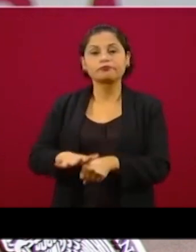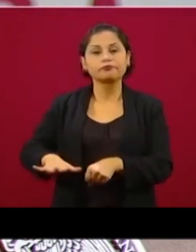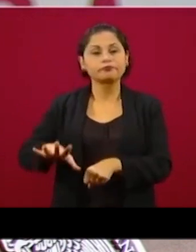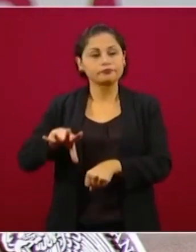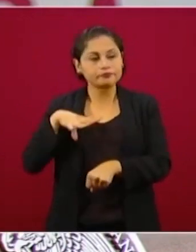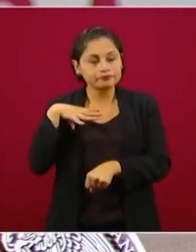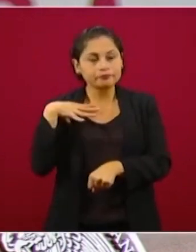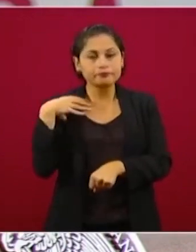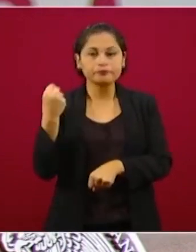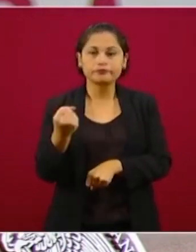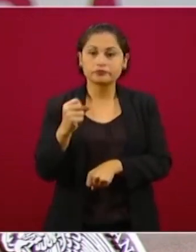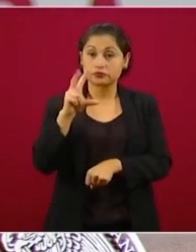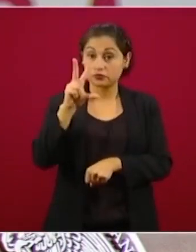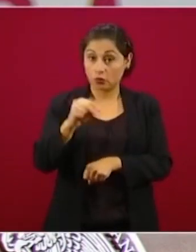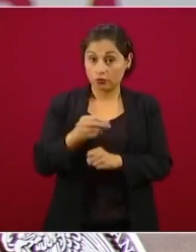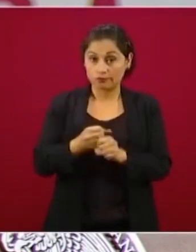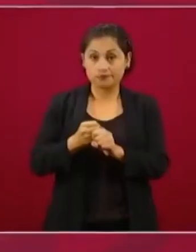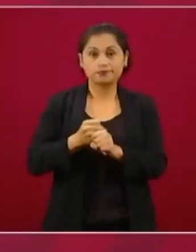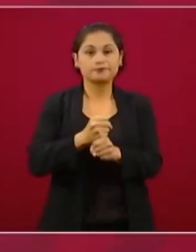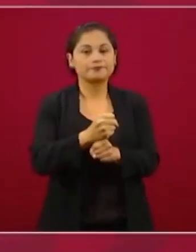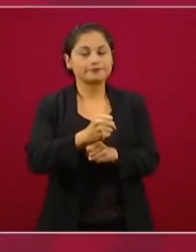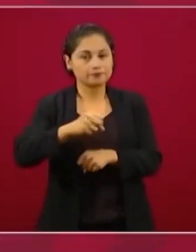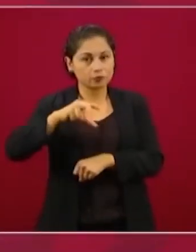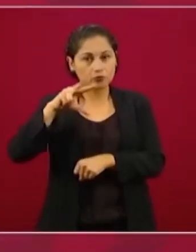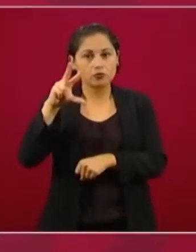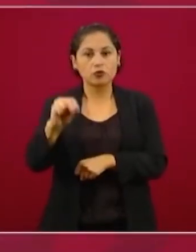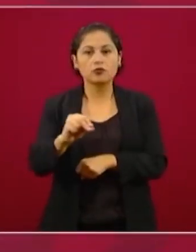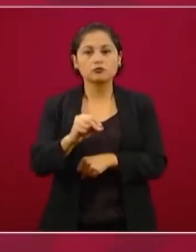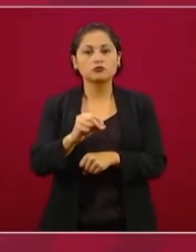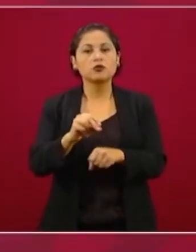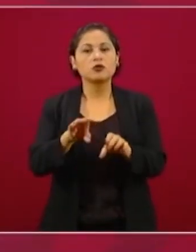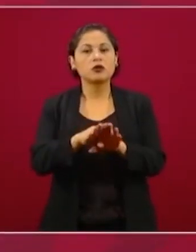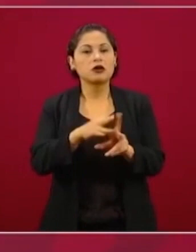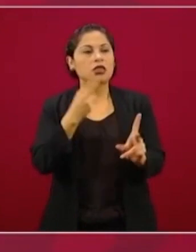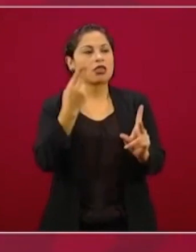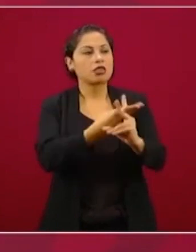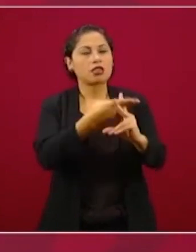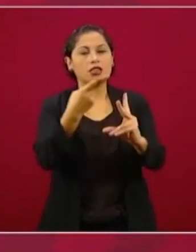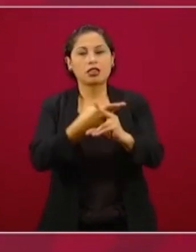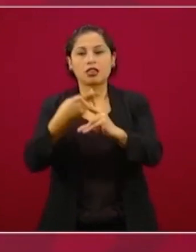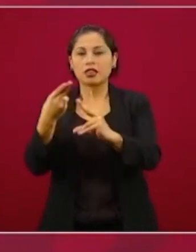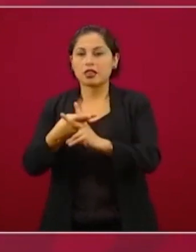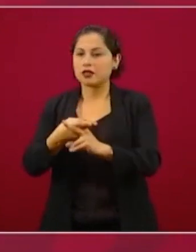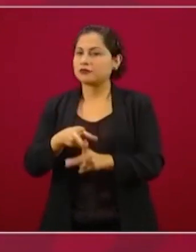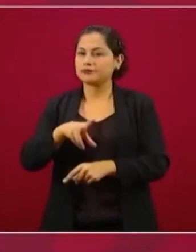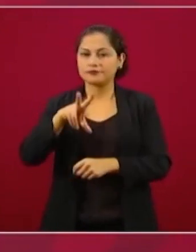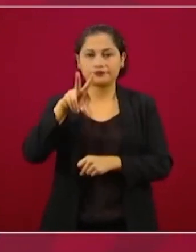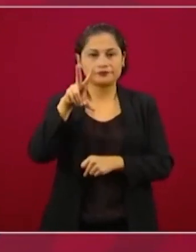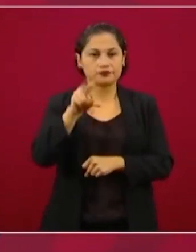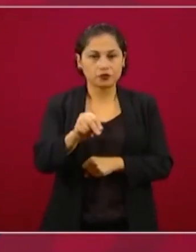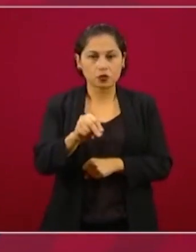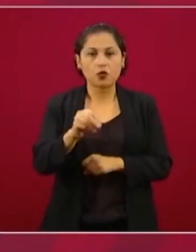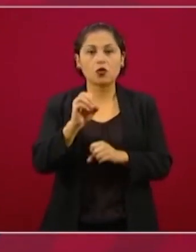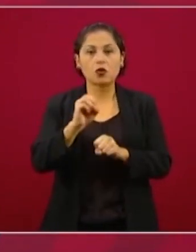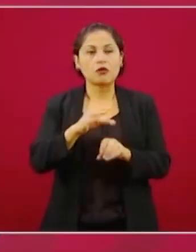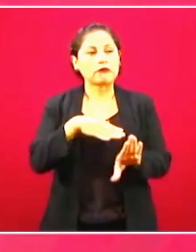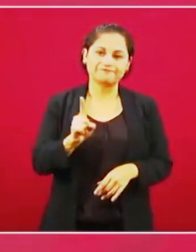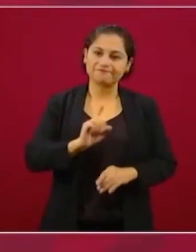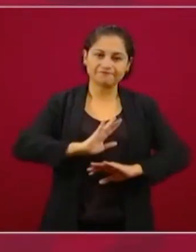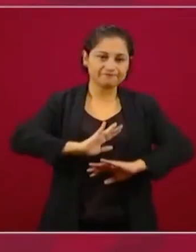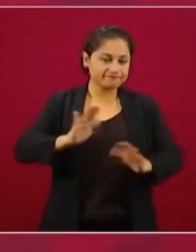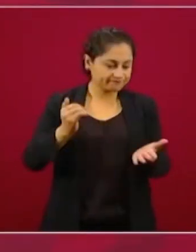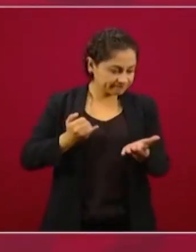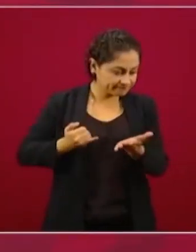de que no haya tortura, de que no haya masacres, de que no haya violación a los derechos humanos.